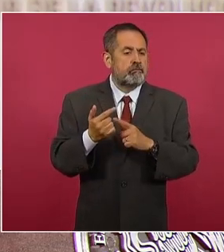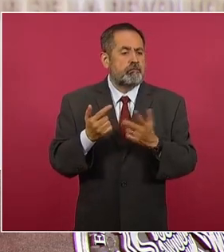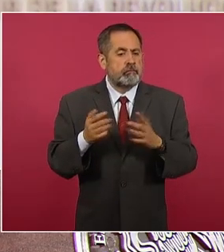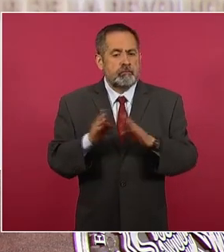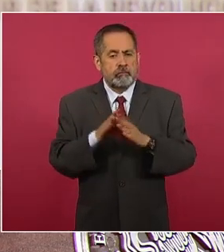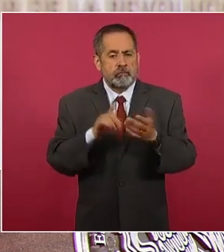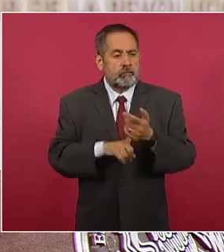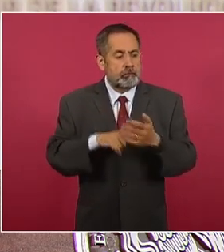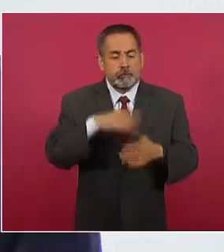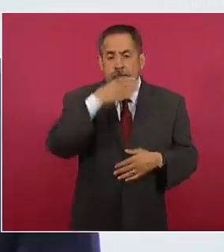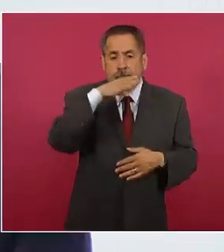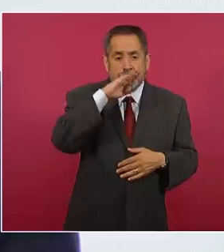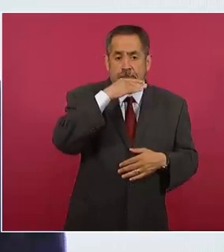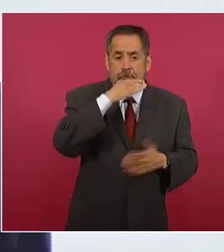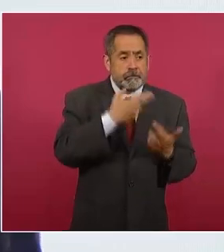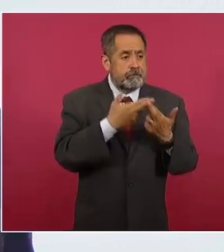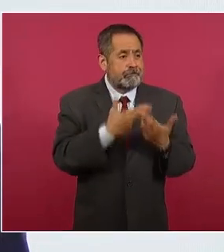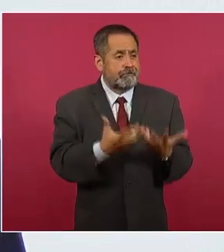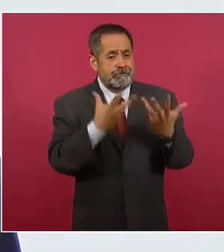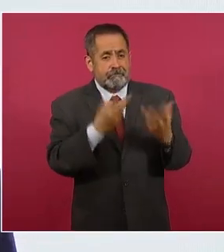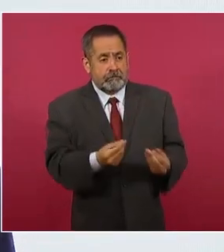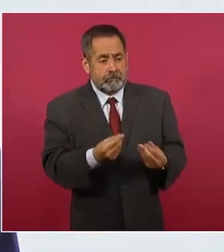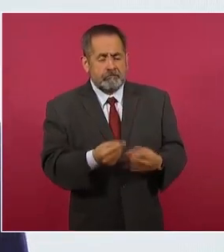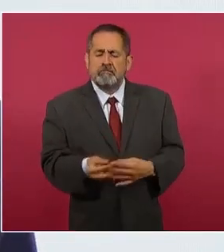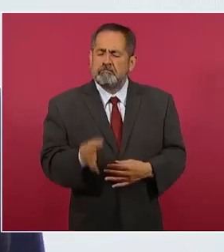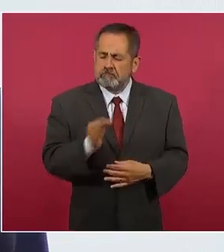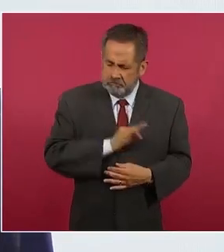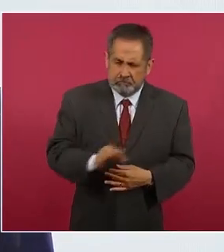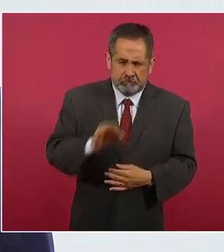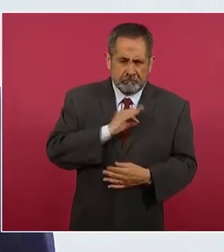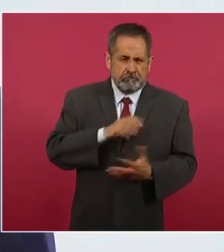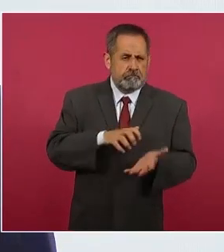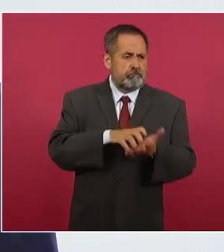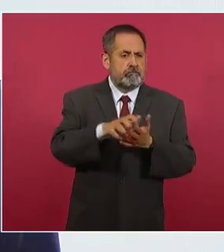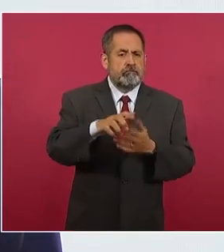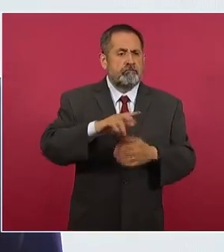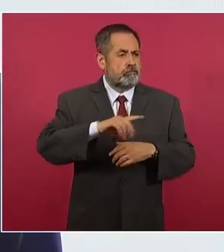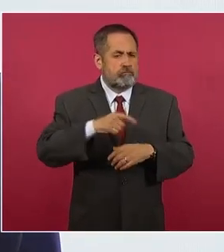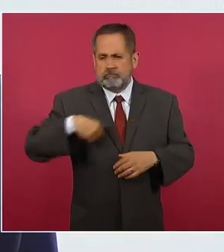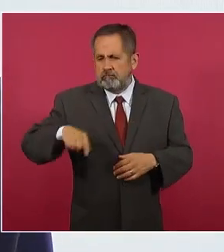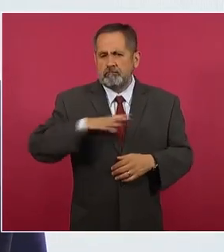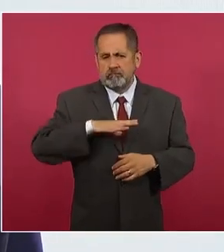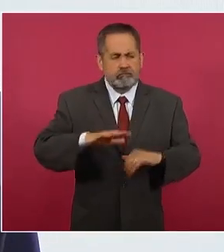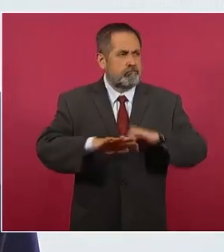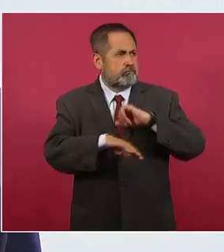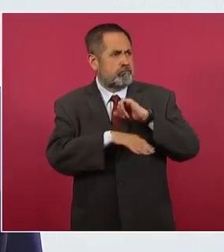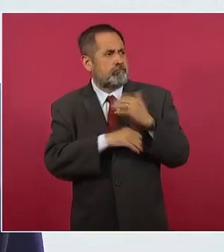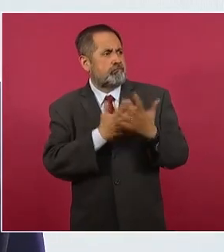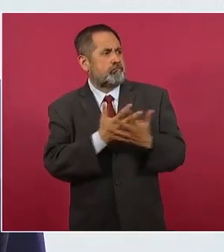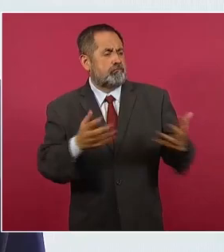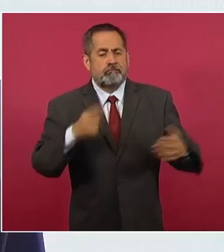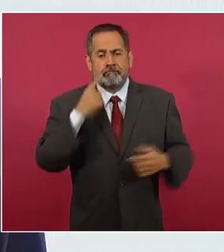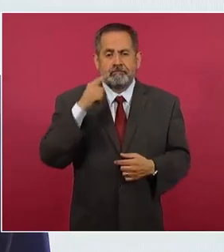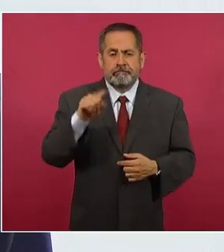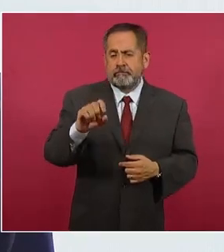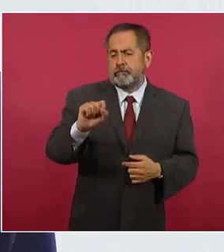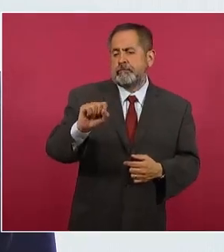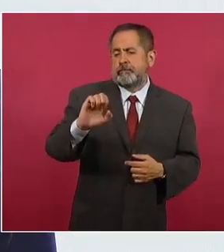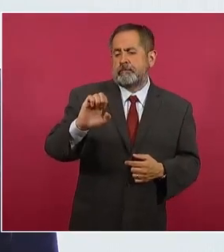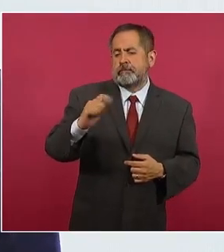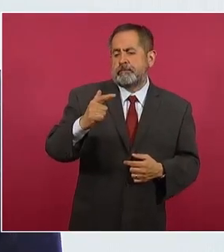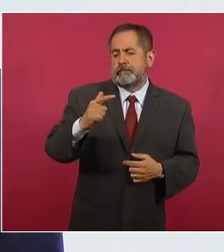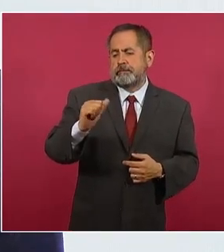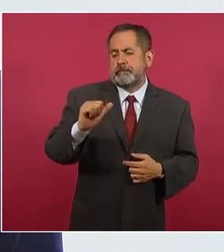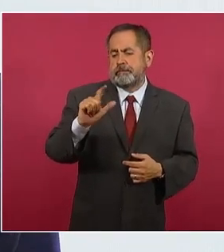estratégica de maíz. Lo podemos hacer porque tenemos capacidad de almacenamiento y Segalmex tiene capacidad de